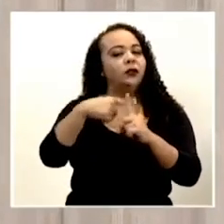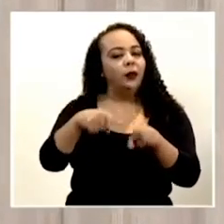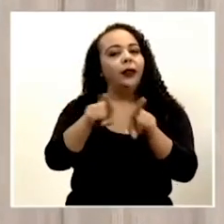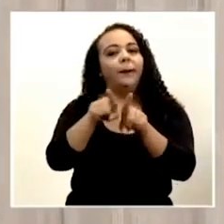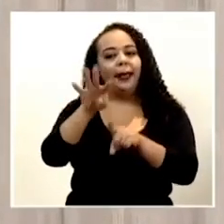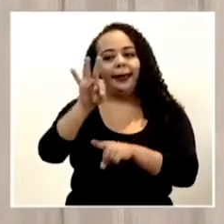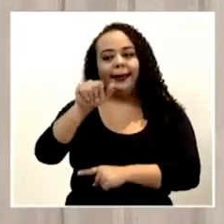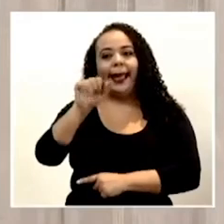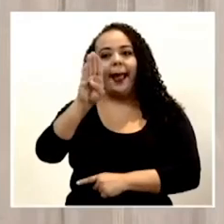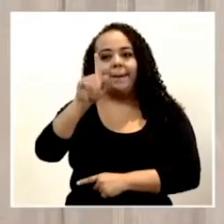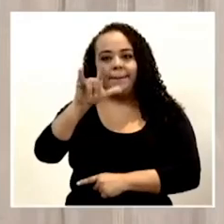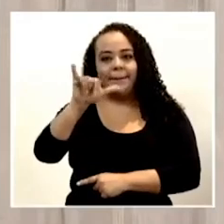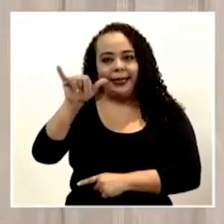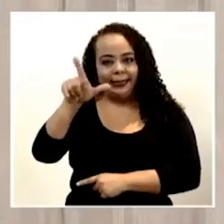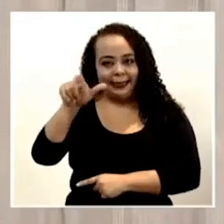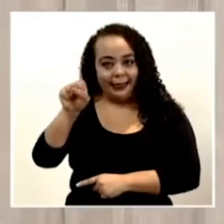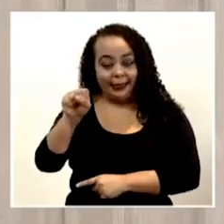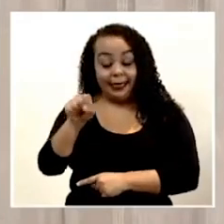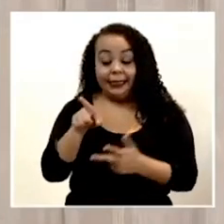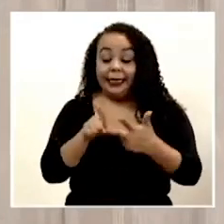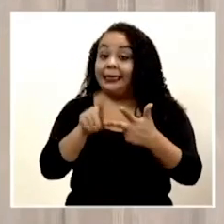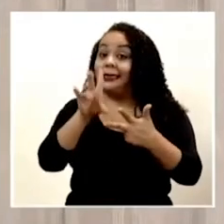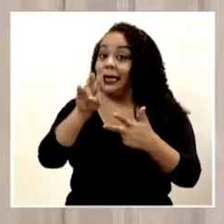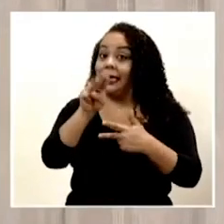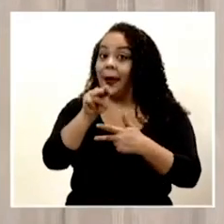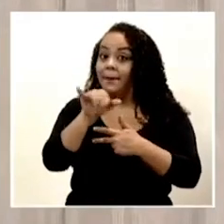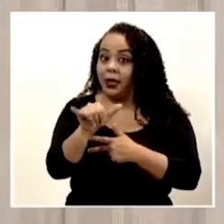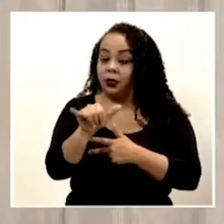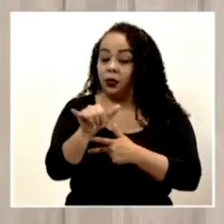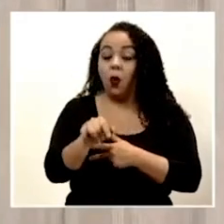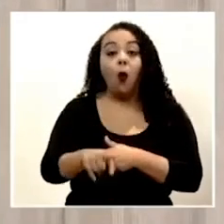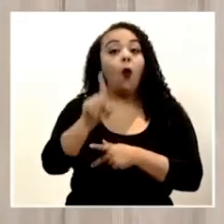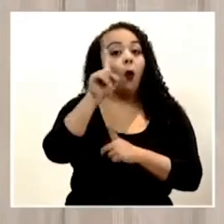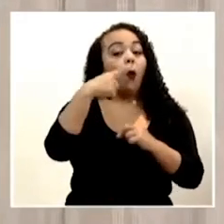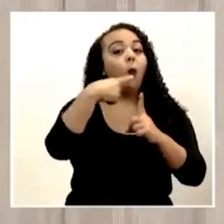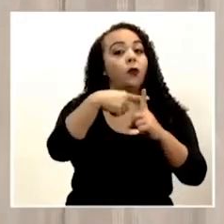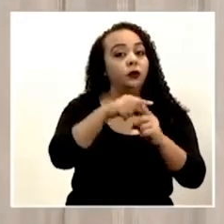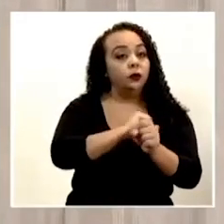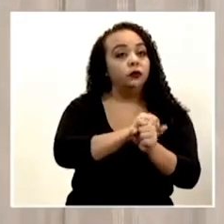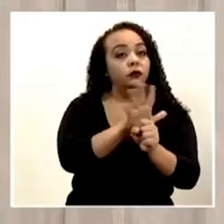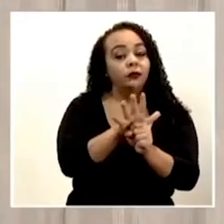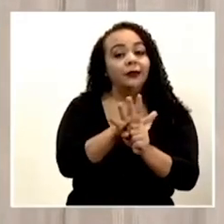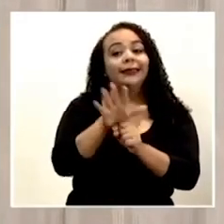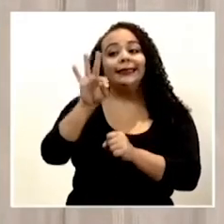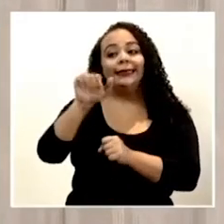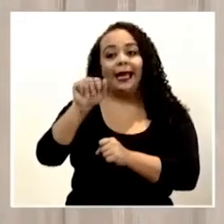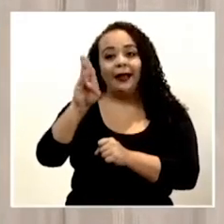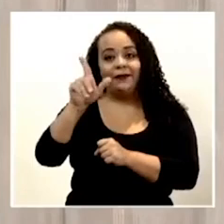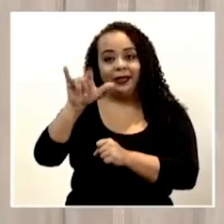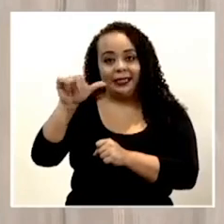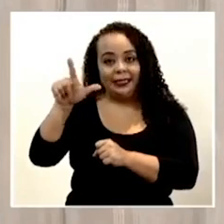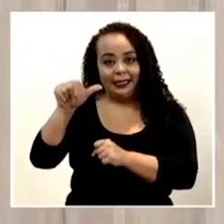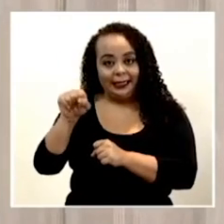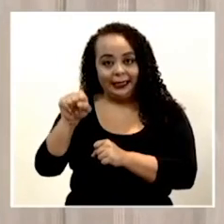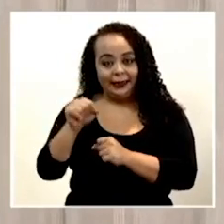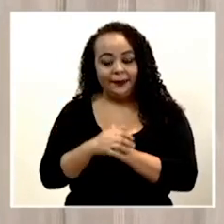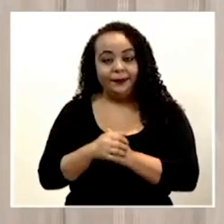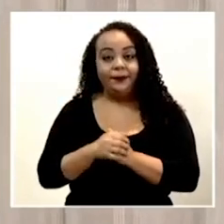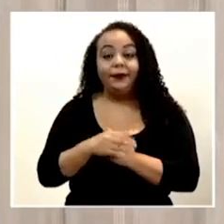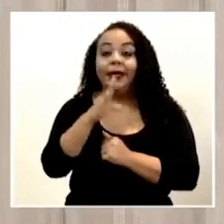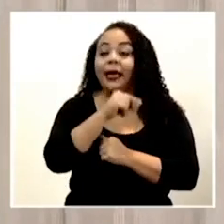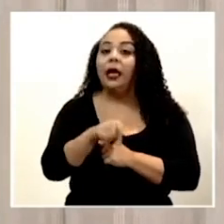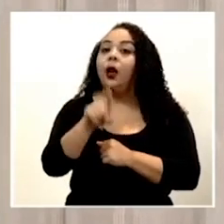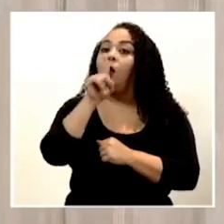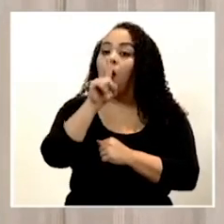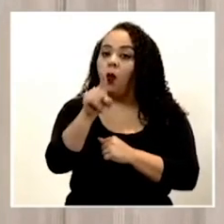tablillas. El 7 de mayo hubo un positivo en tablillas y un